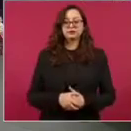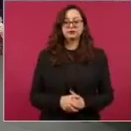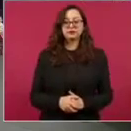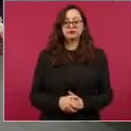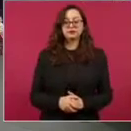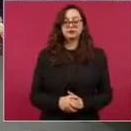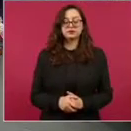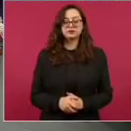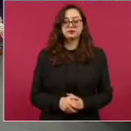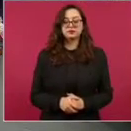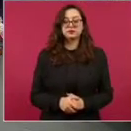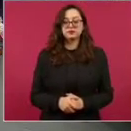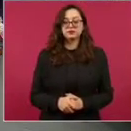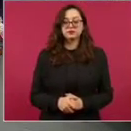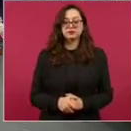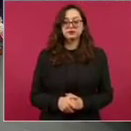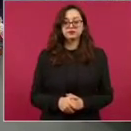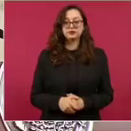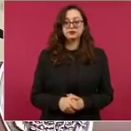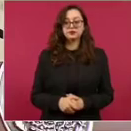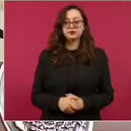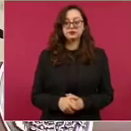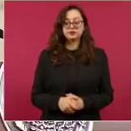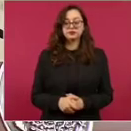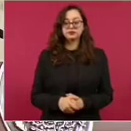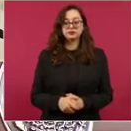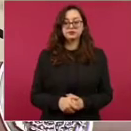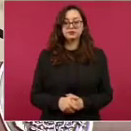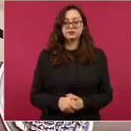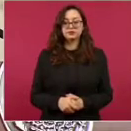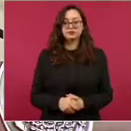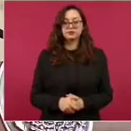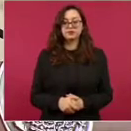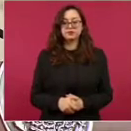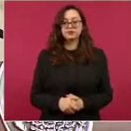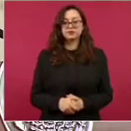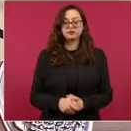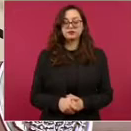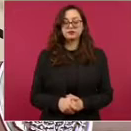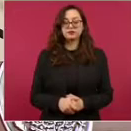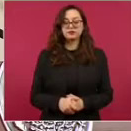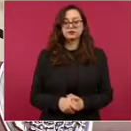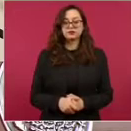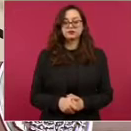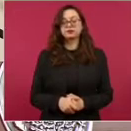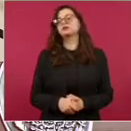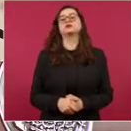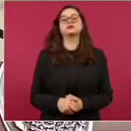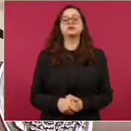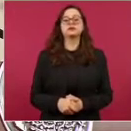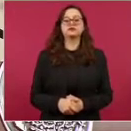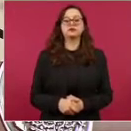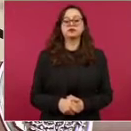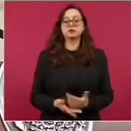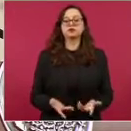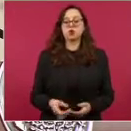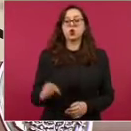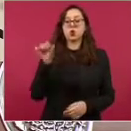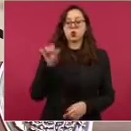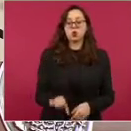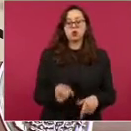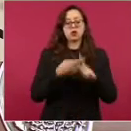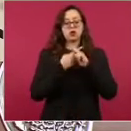En cumplimiento a su instrucción, señor Presidente, a partir de hoy comenzamos la presentación